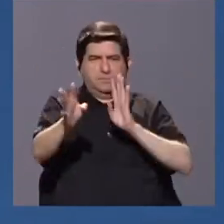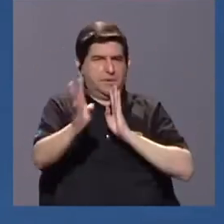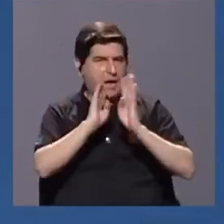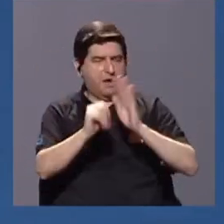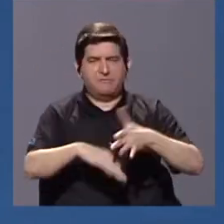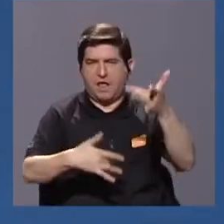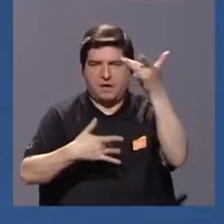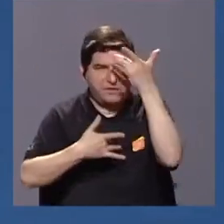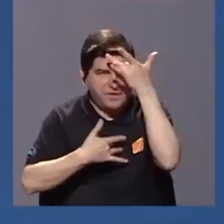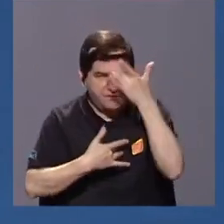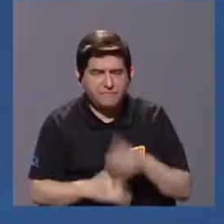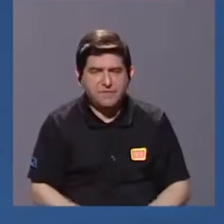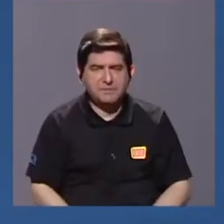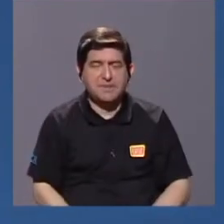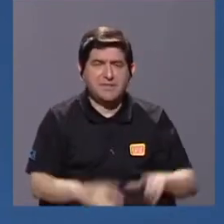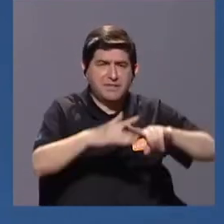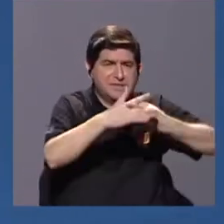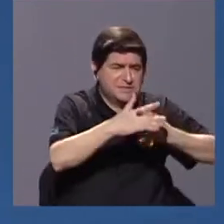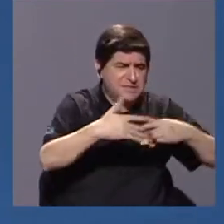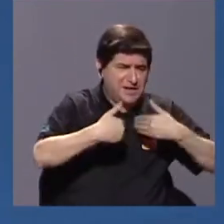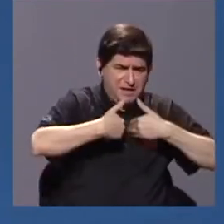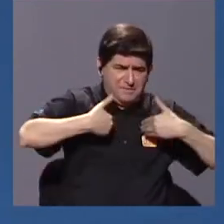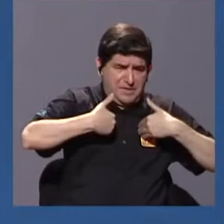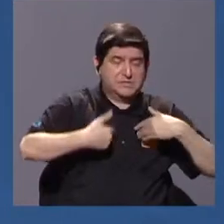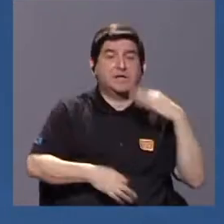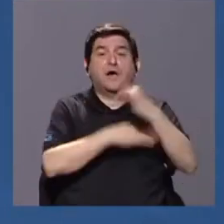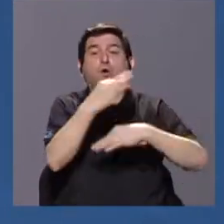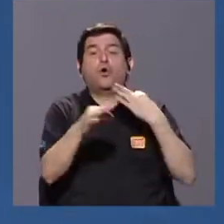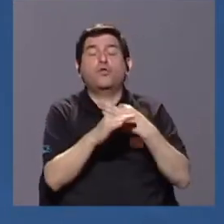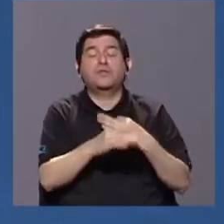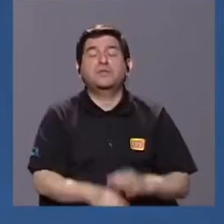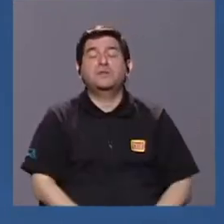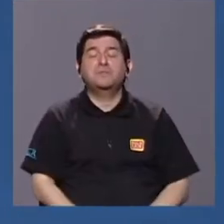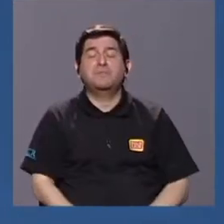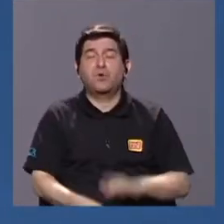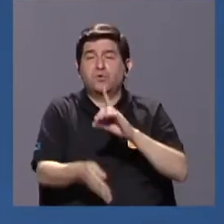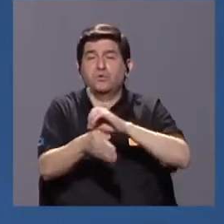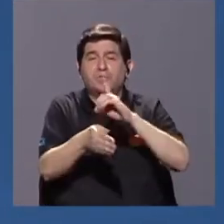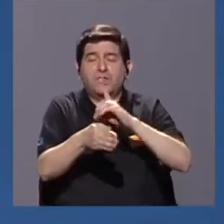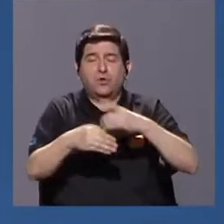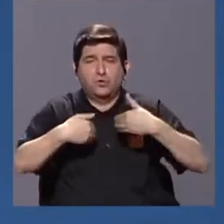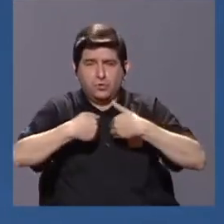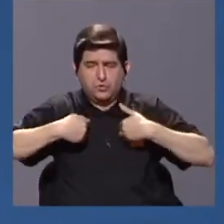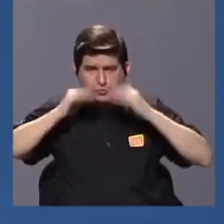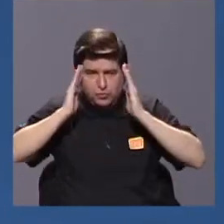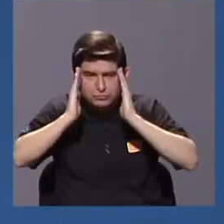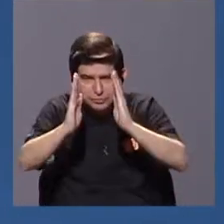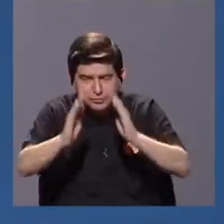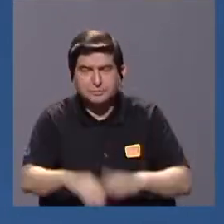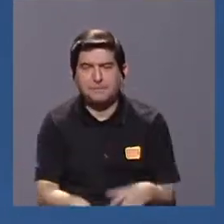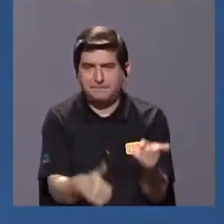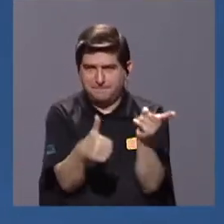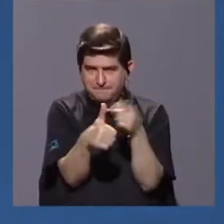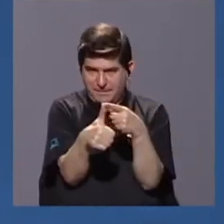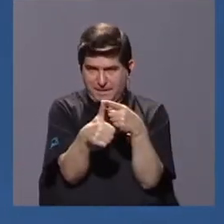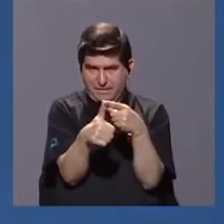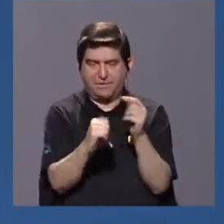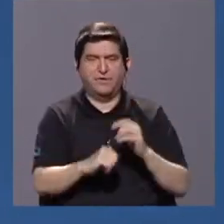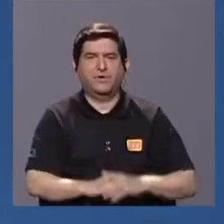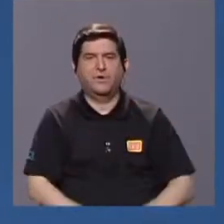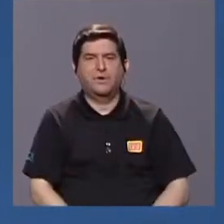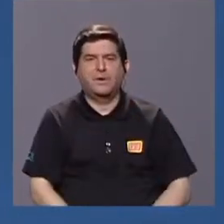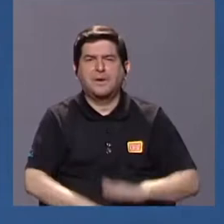de enfermedades zoonóticas o enfermedades de importancia veterinaria. ¿Por qué? Porque nos permite primero una